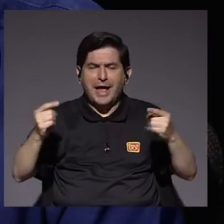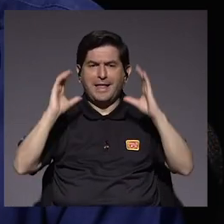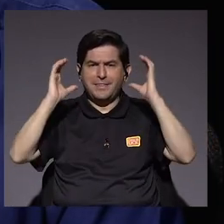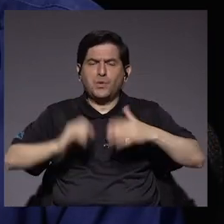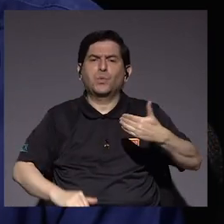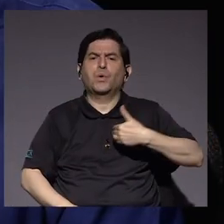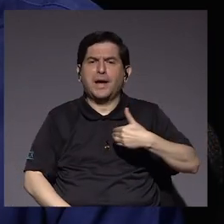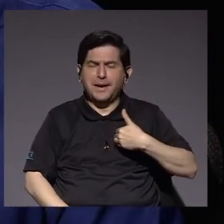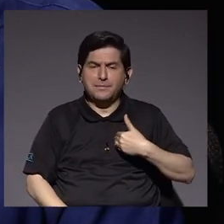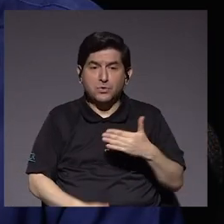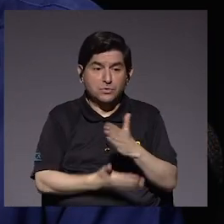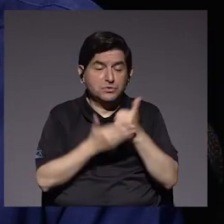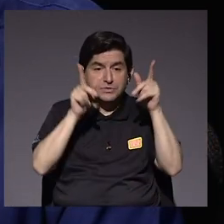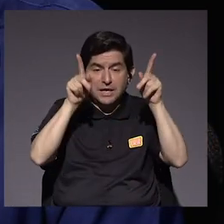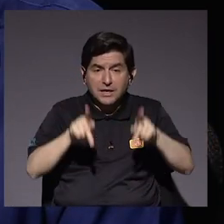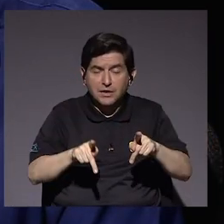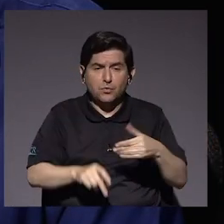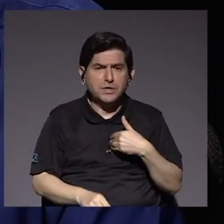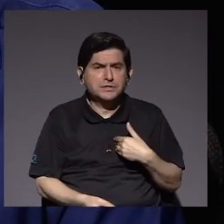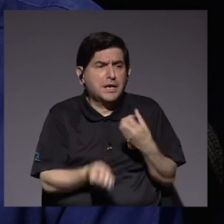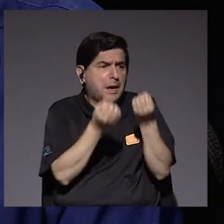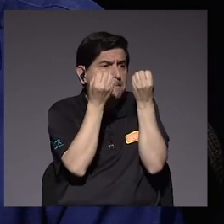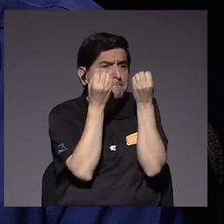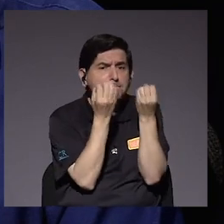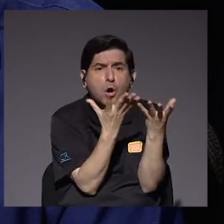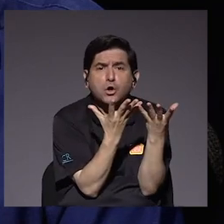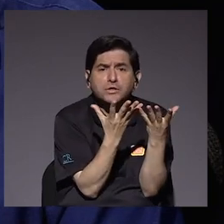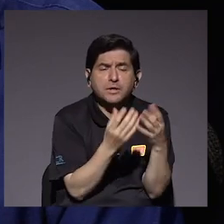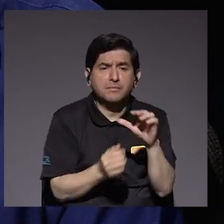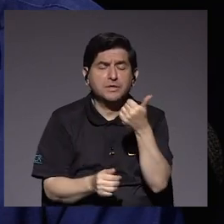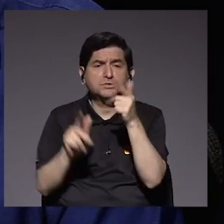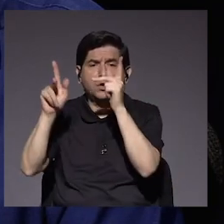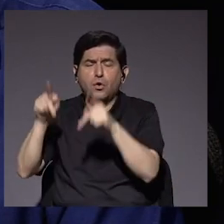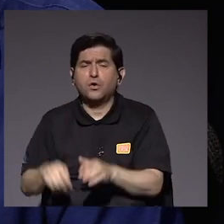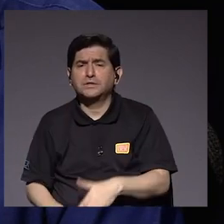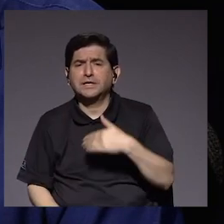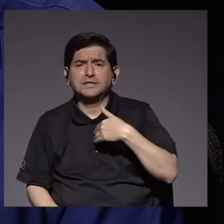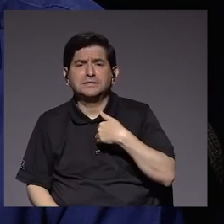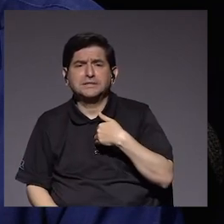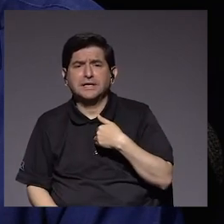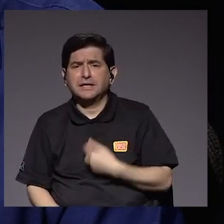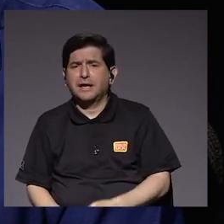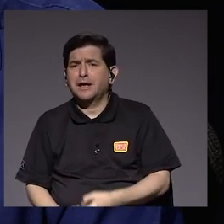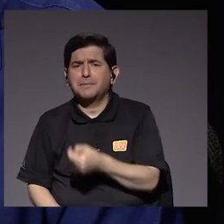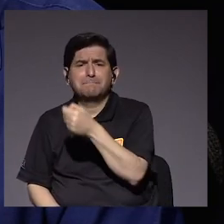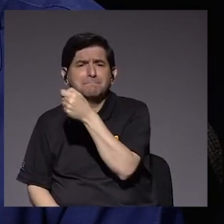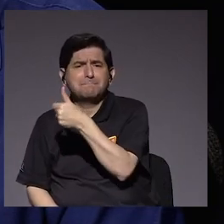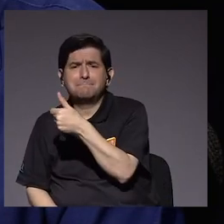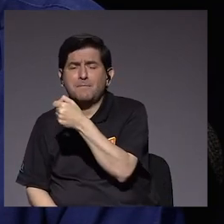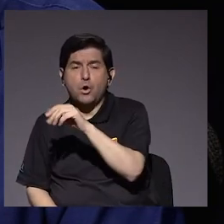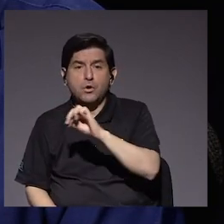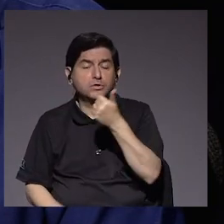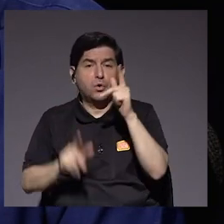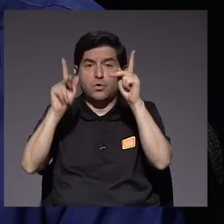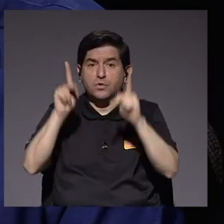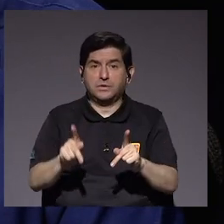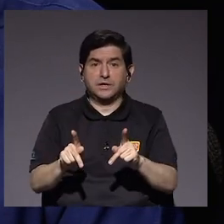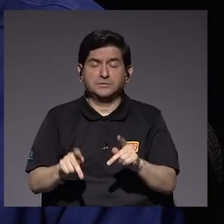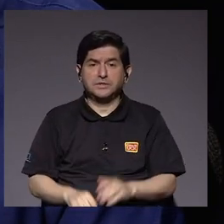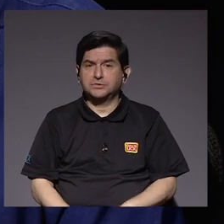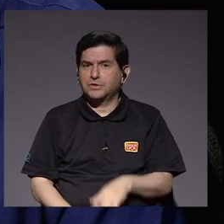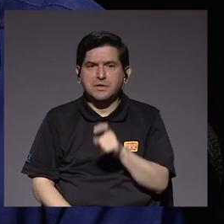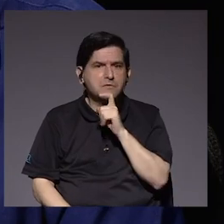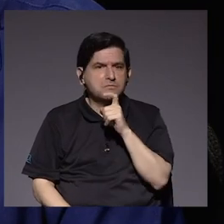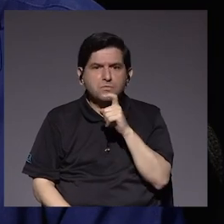anticuerpos que hay. Hay pacientes que tienen una gran cantidad de anticuerpos, hay otros pacientes que tienen pocos y otros pacientes donde